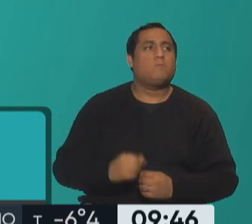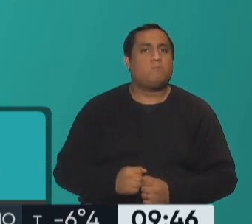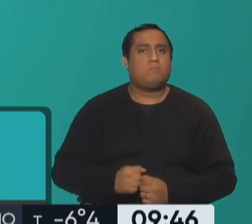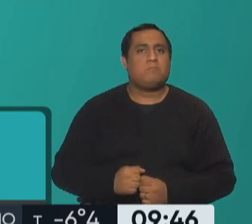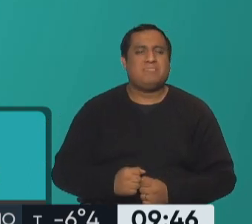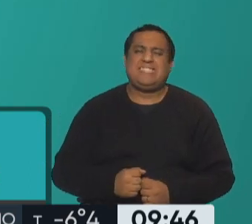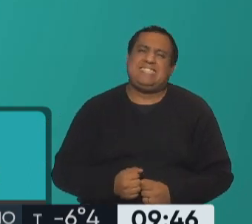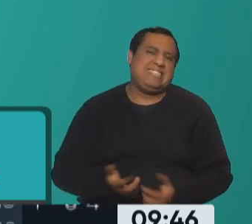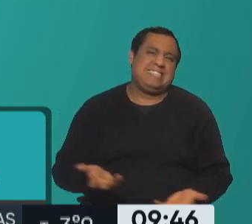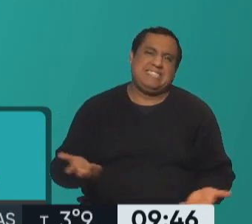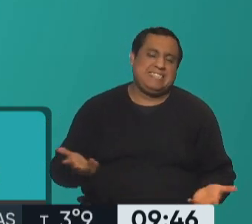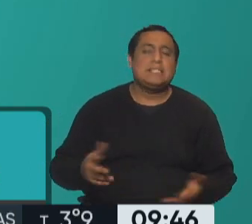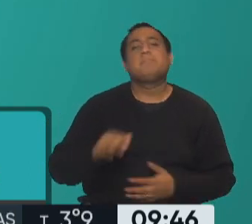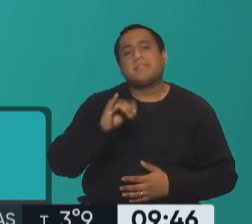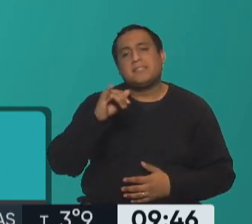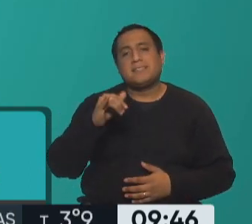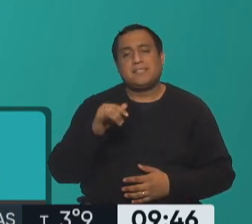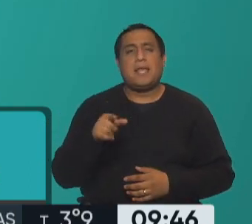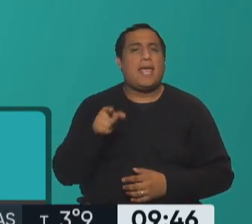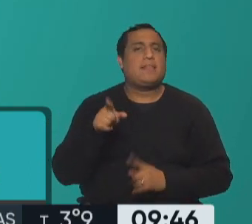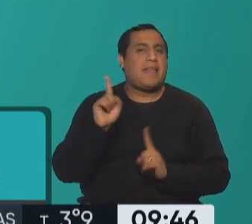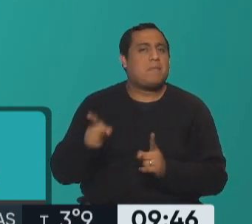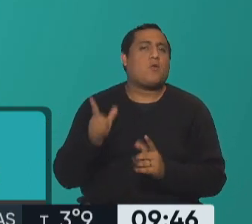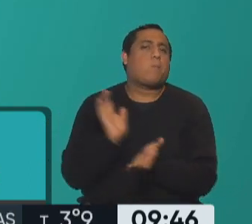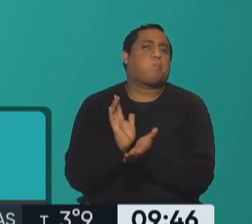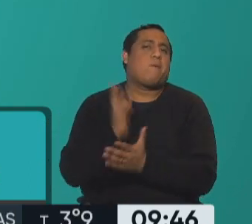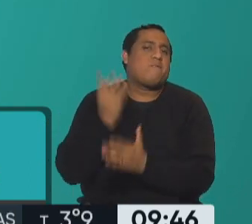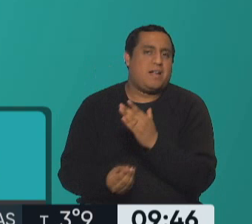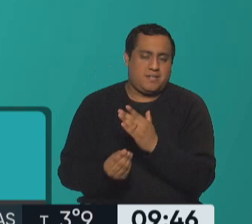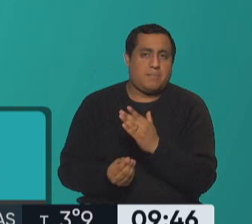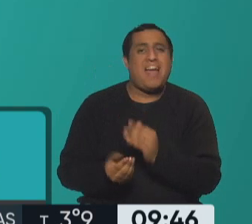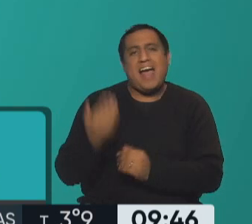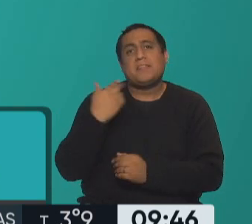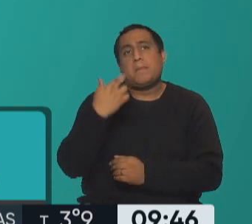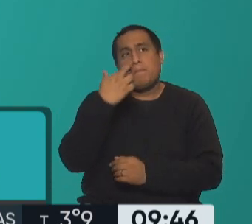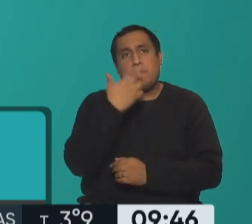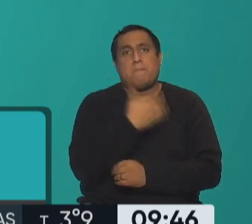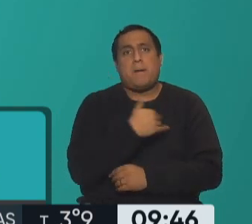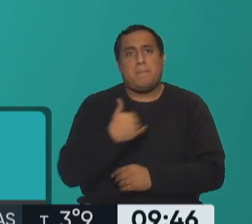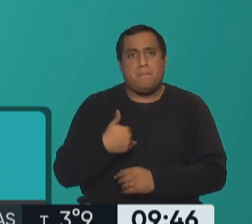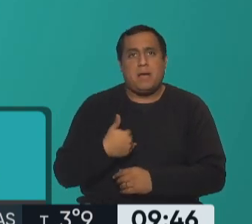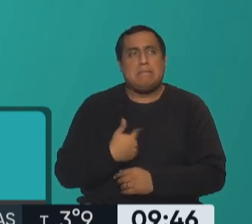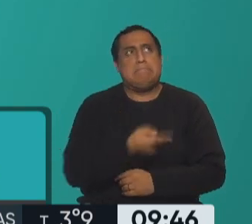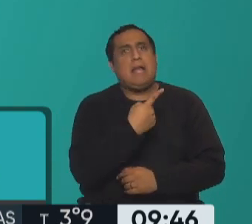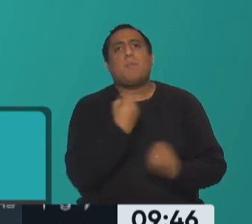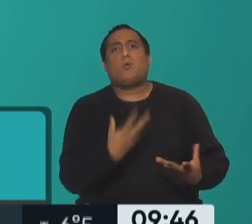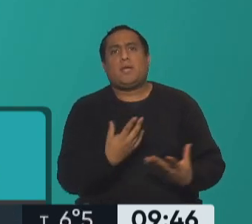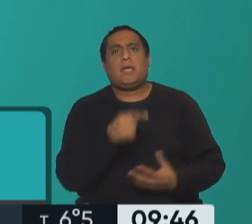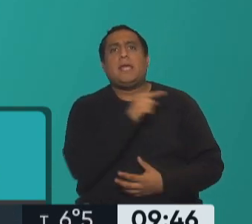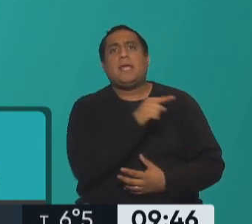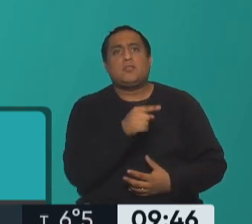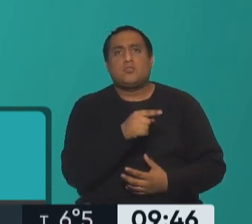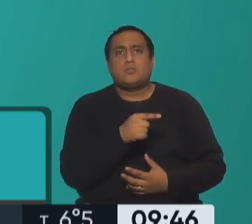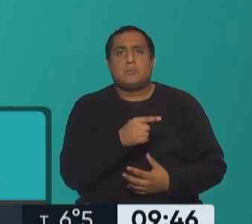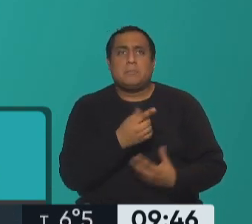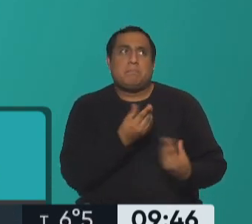Claro, y ahí hay otro como error, digamos. Nuestros papás se imponían por miedo y entonces nosotros creemos que solamente cuando decida